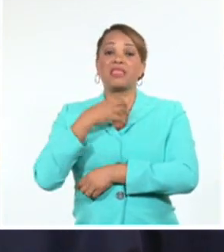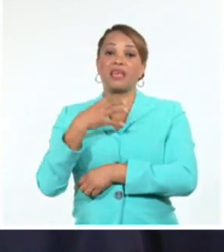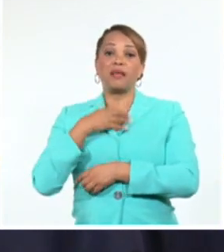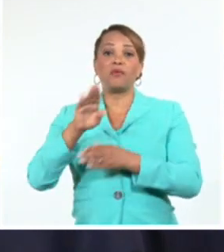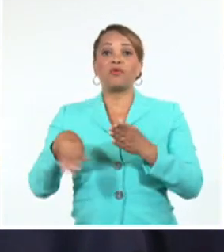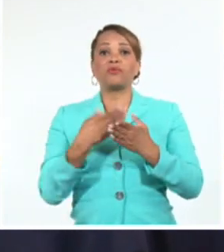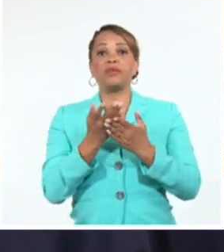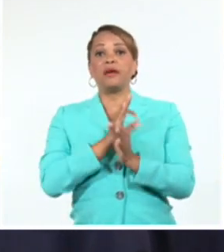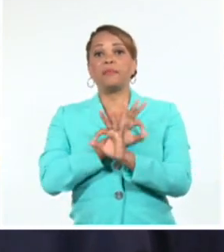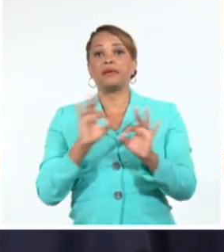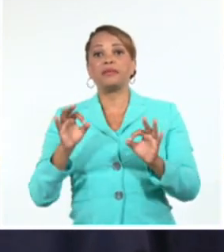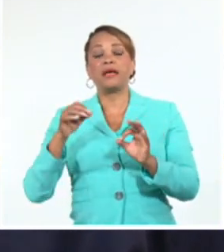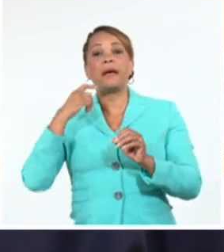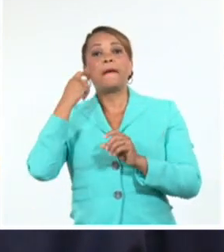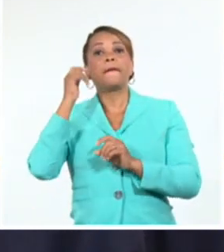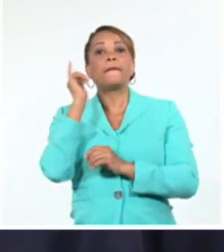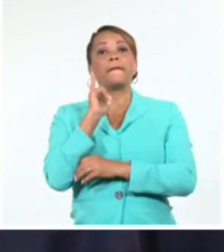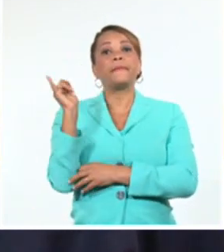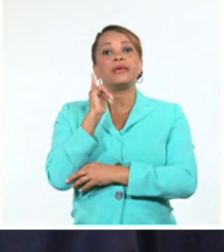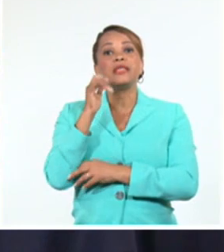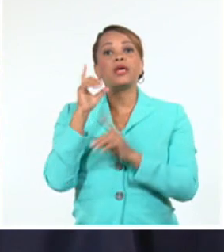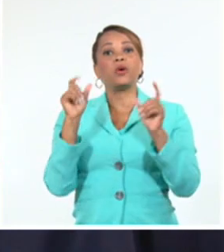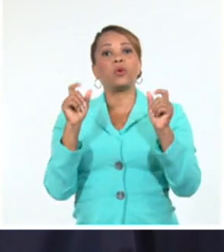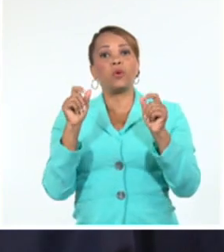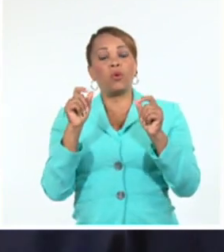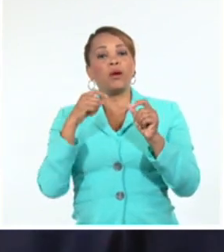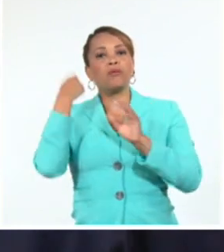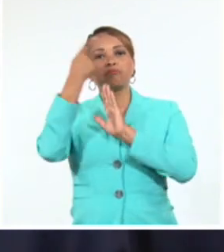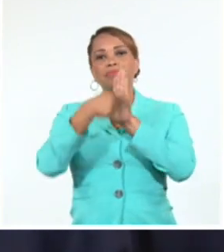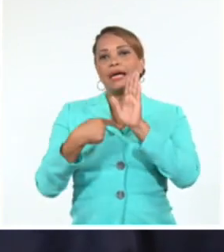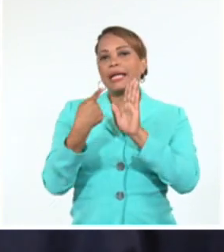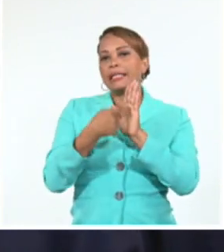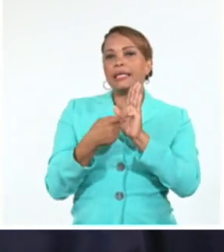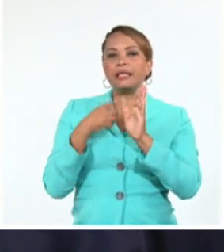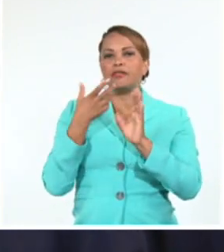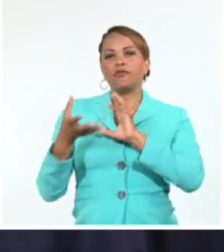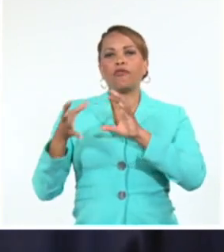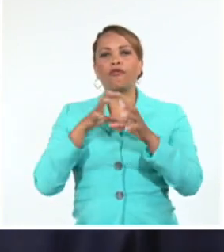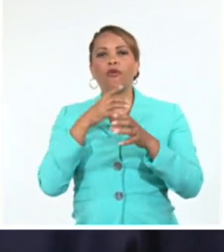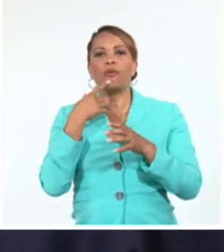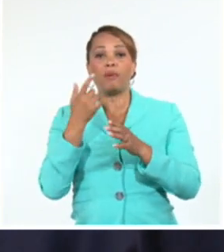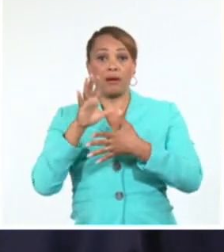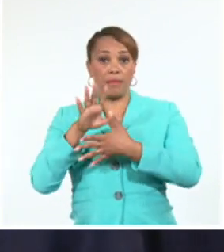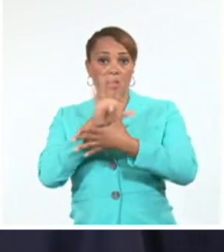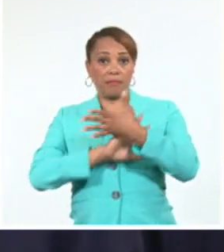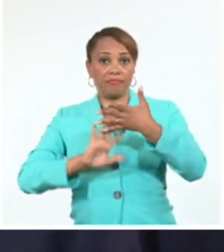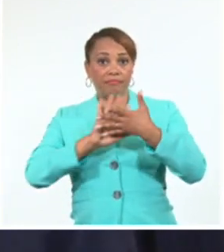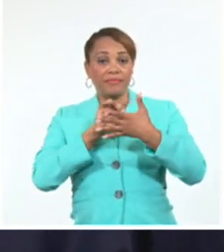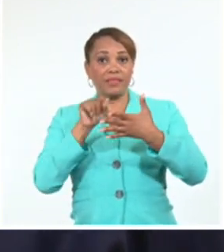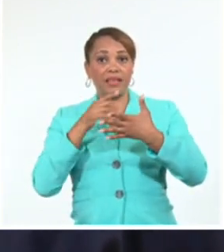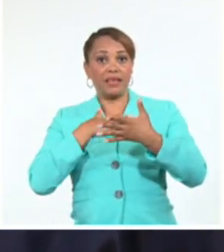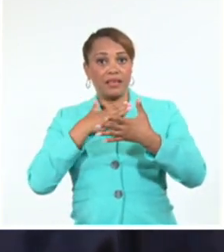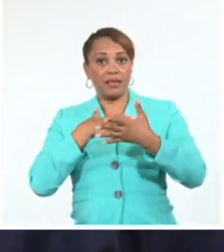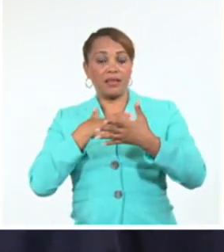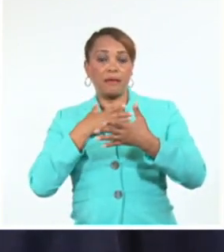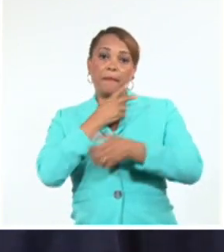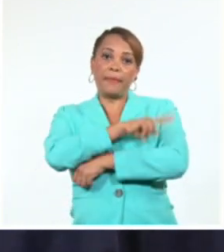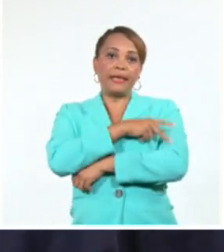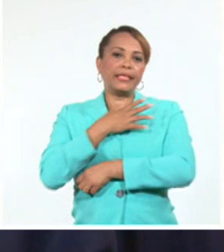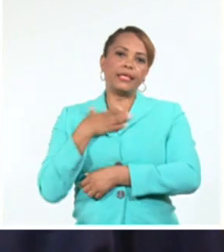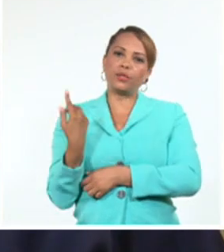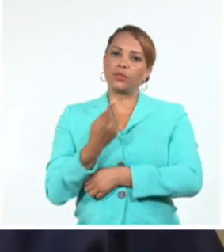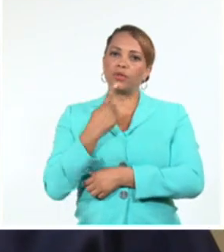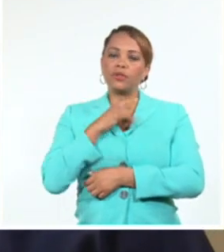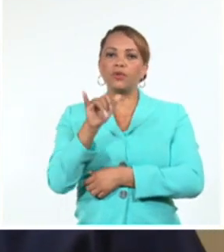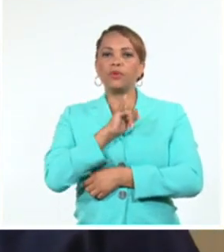dedicado a los videojuegos en América Latina, sus características, su forma precisa en nuestra región. Y también